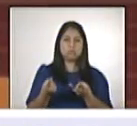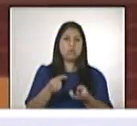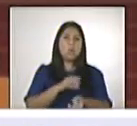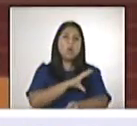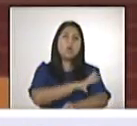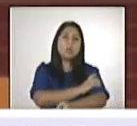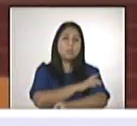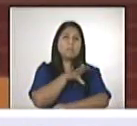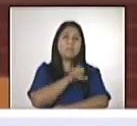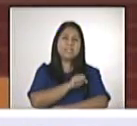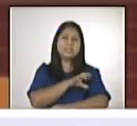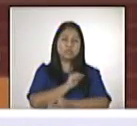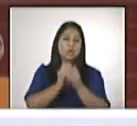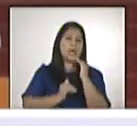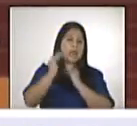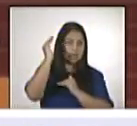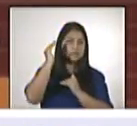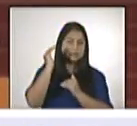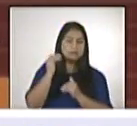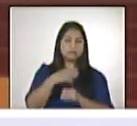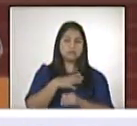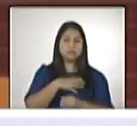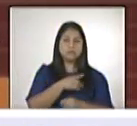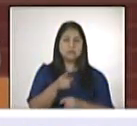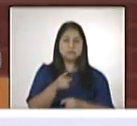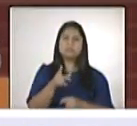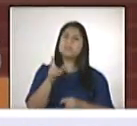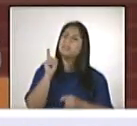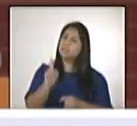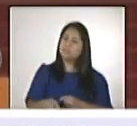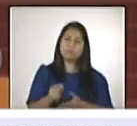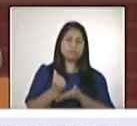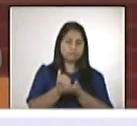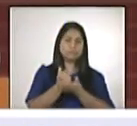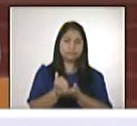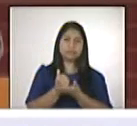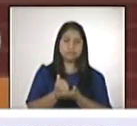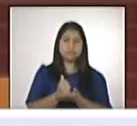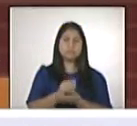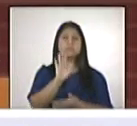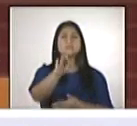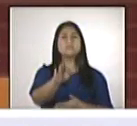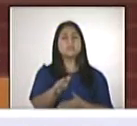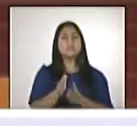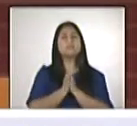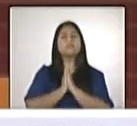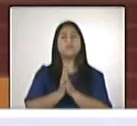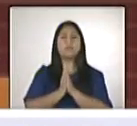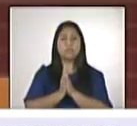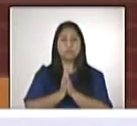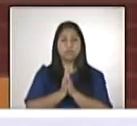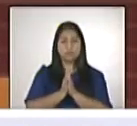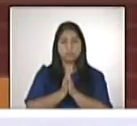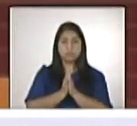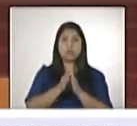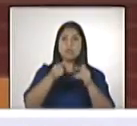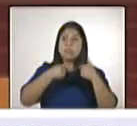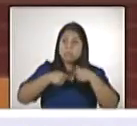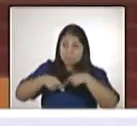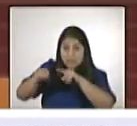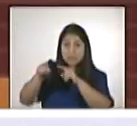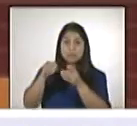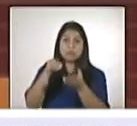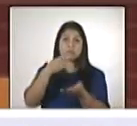presión arterial alta. Tenemos que poner de nuestra parte. Quiero pedirles, por favor, vayan a los